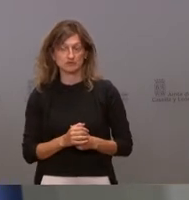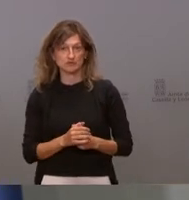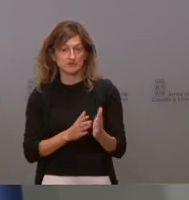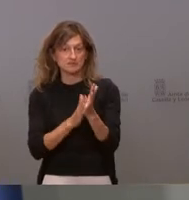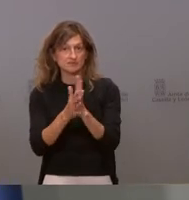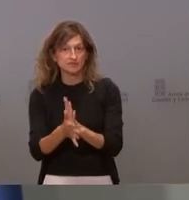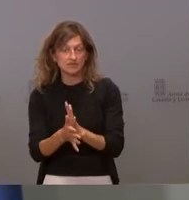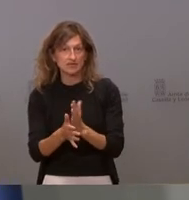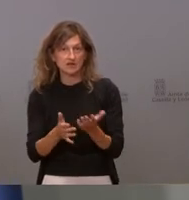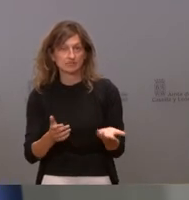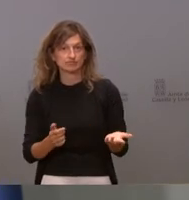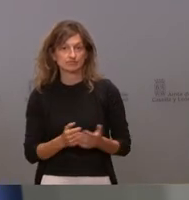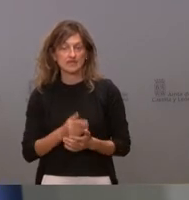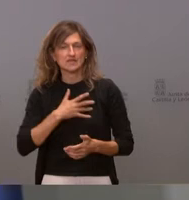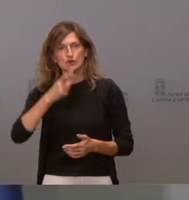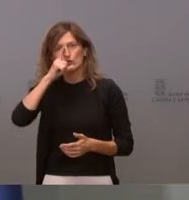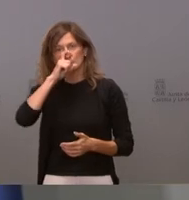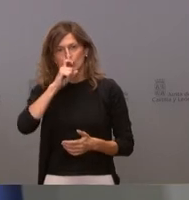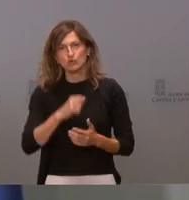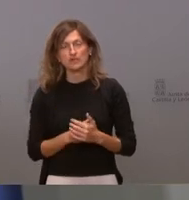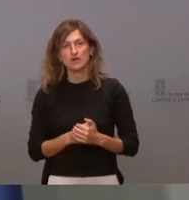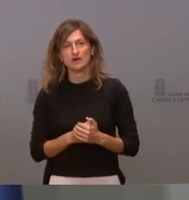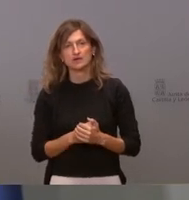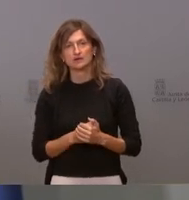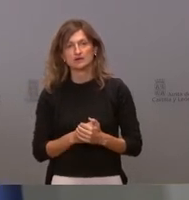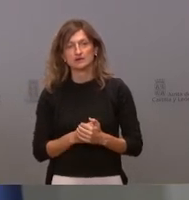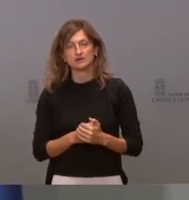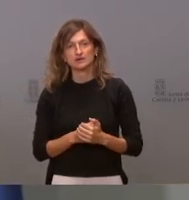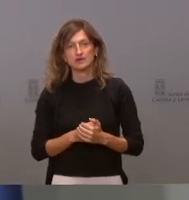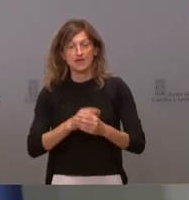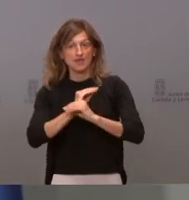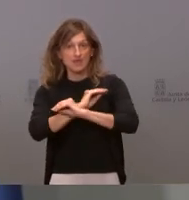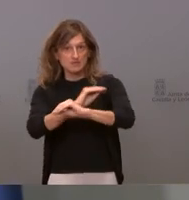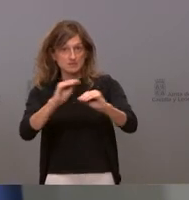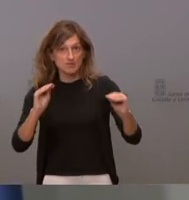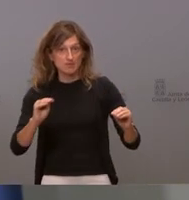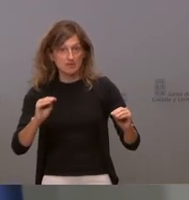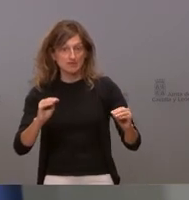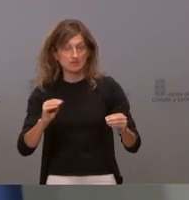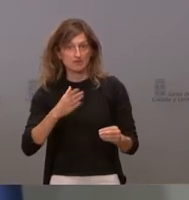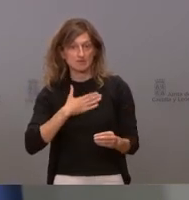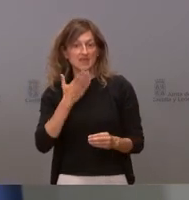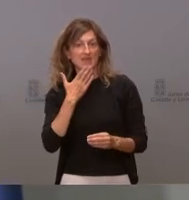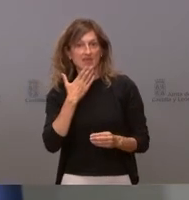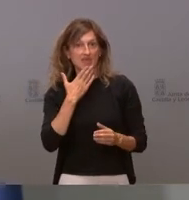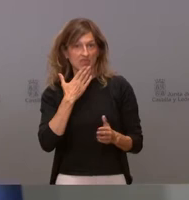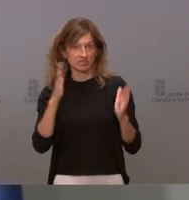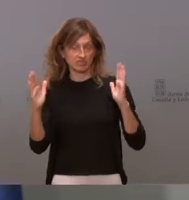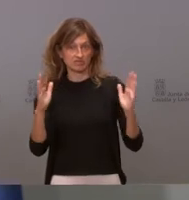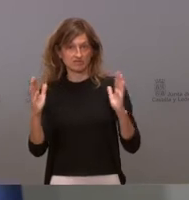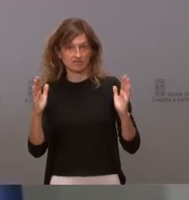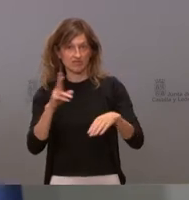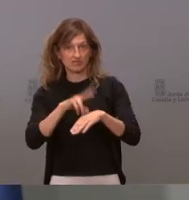conjunto España yo quiero recordar por nuestro llagamiento de mi generación porque eso sí que lo comentó el